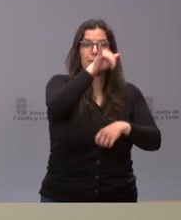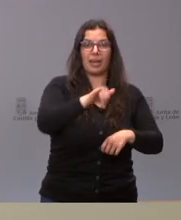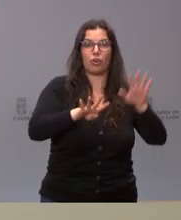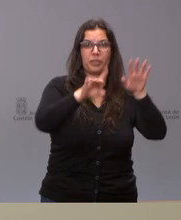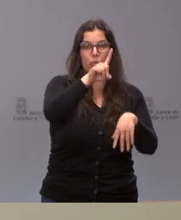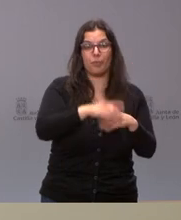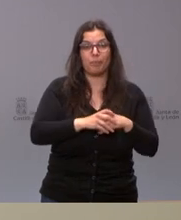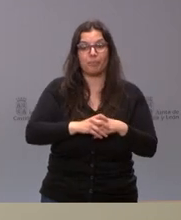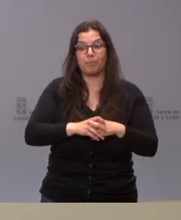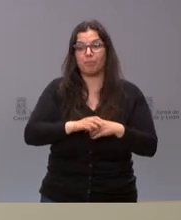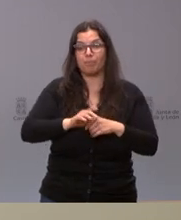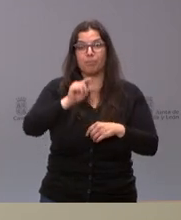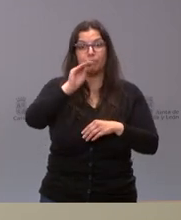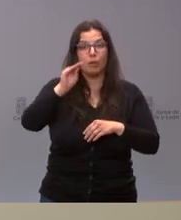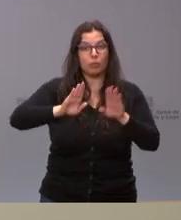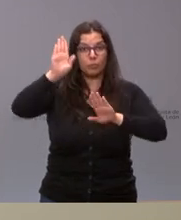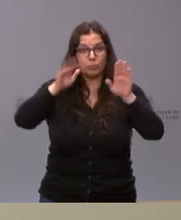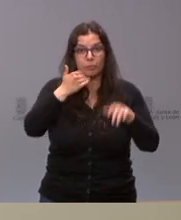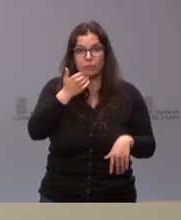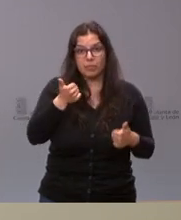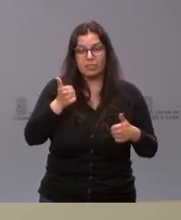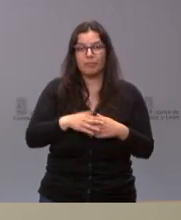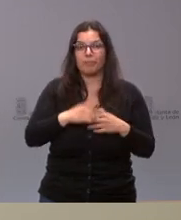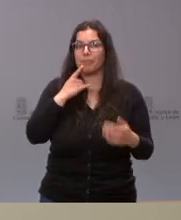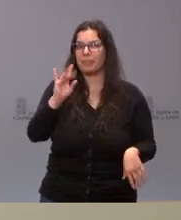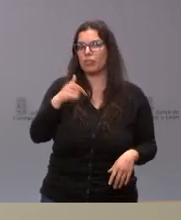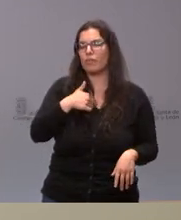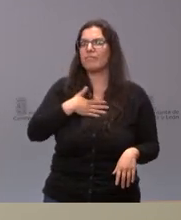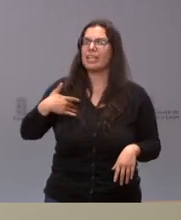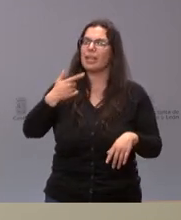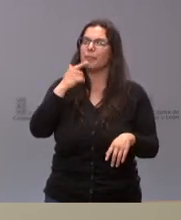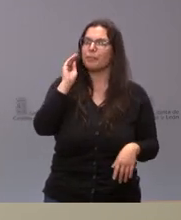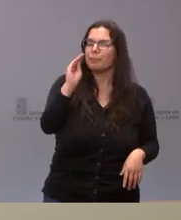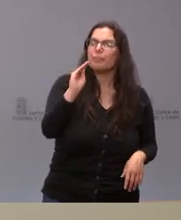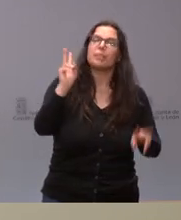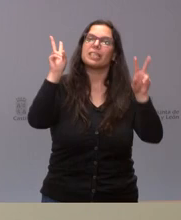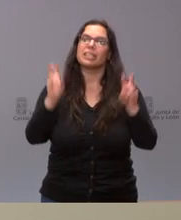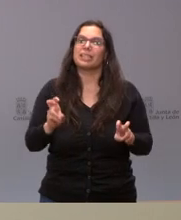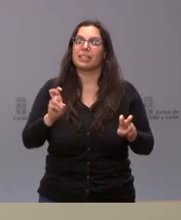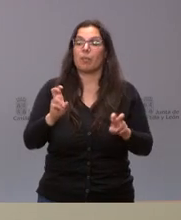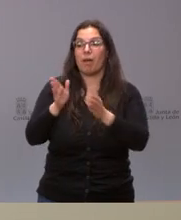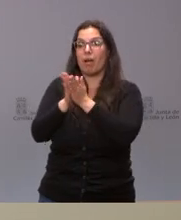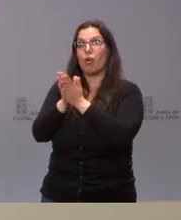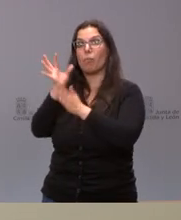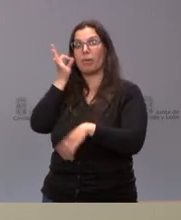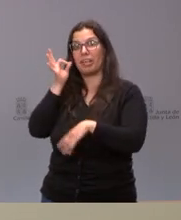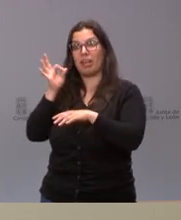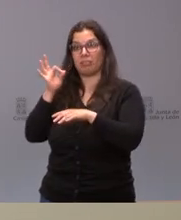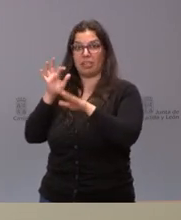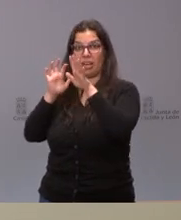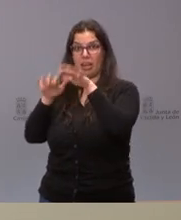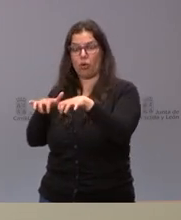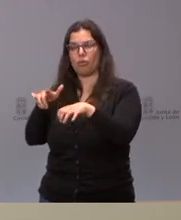tenemos alguna pregunta más sí quería comentarle en relación a la pregunta que ha hecho la compañera desde León creo que se